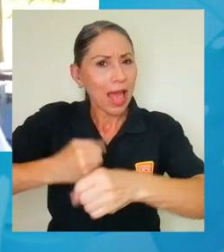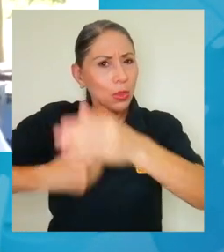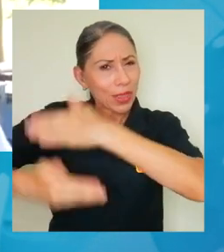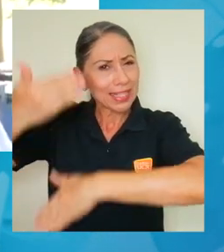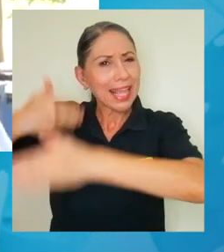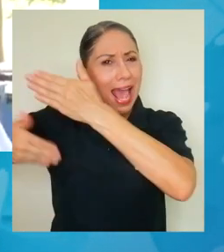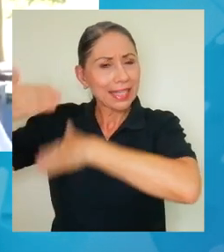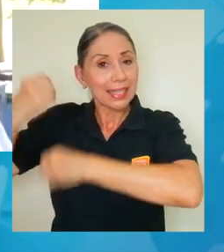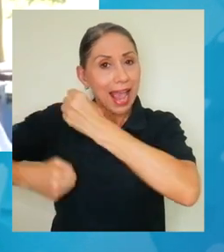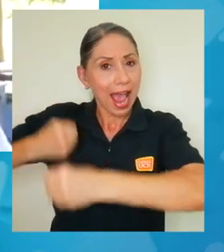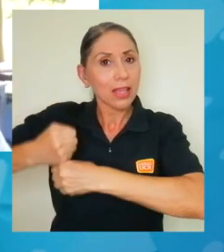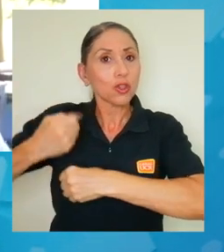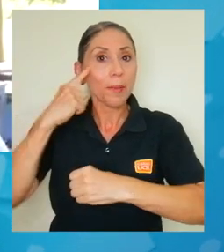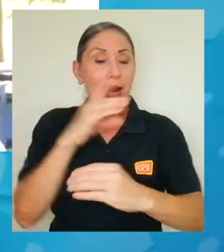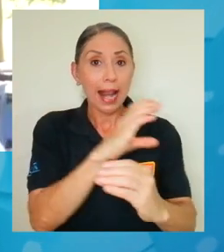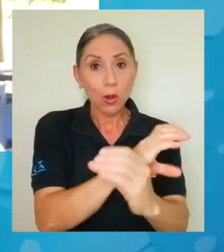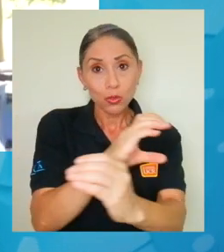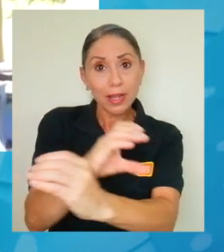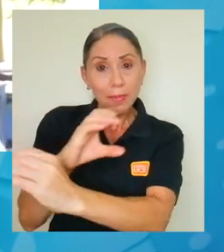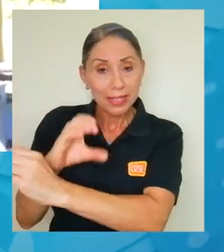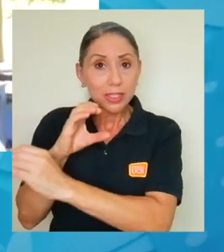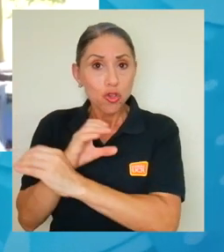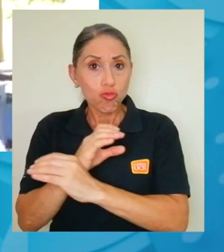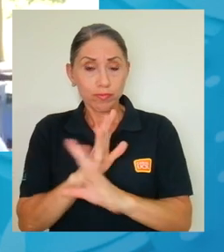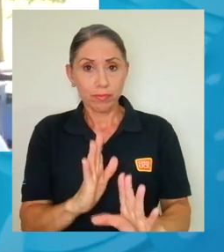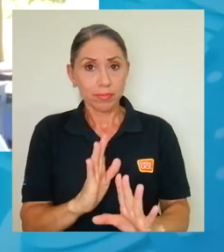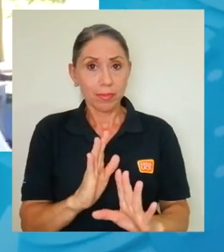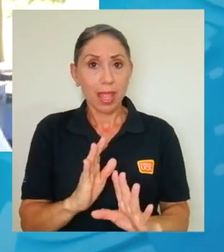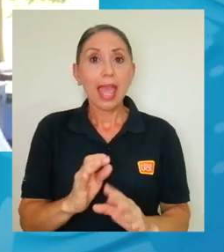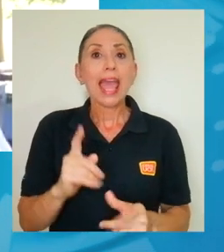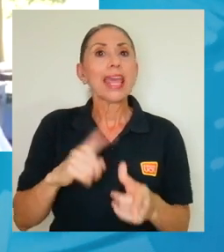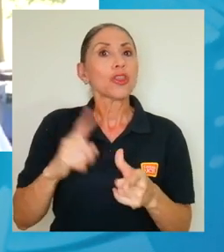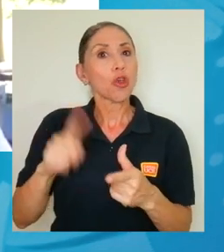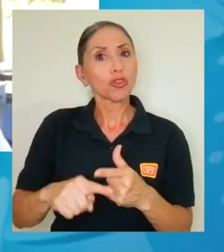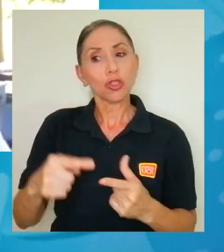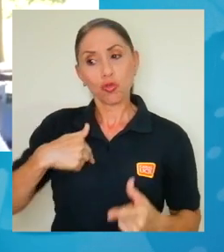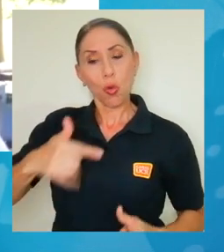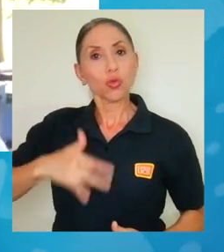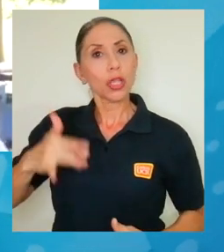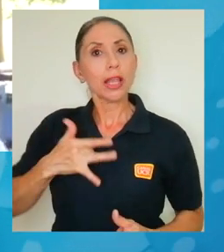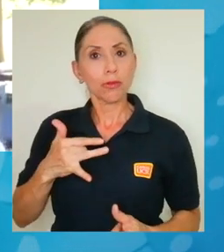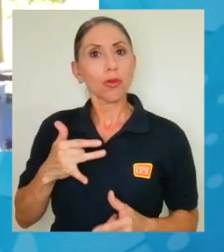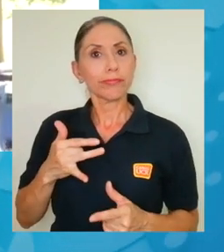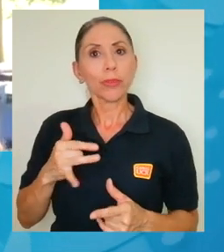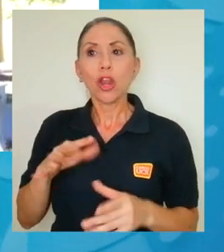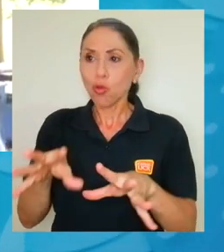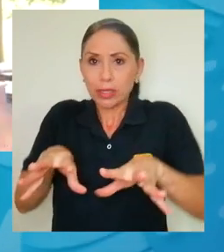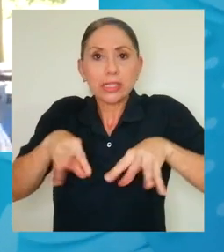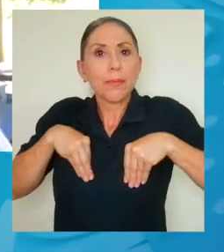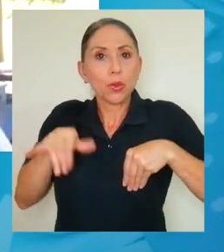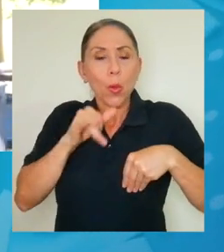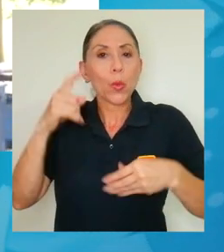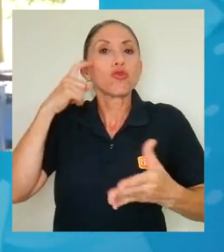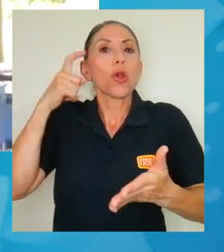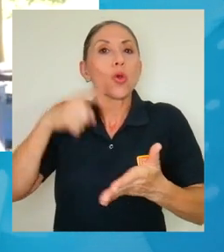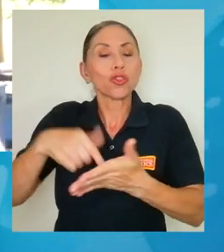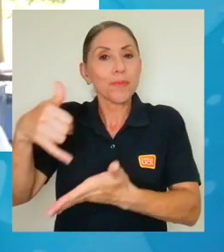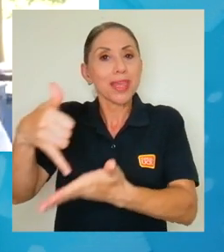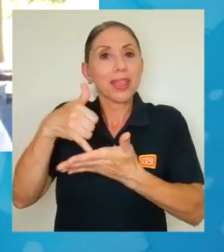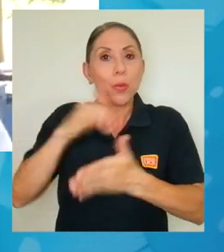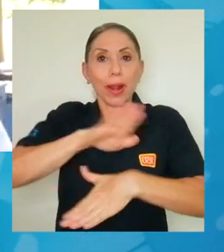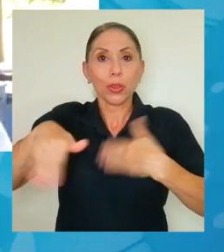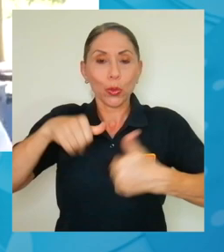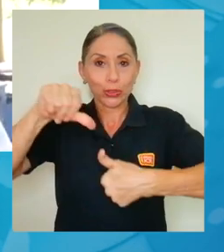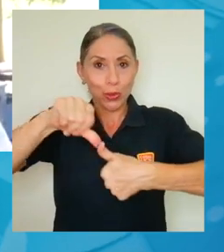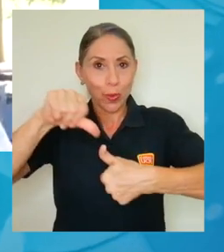hace cierta cantidad de años para la conservación. Entonces al final yo lo tomo como un reconocimiento para todo Centroamérica donde hemos